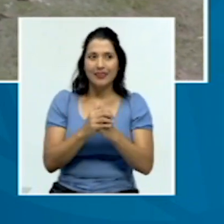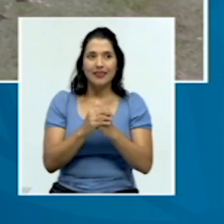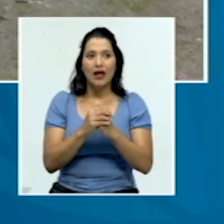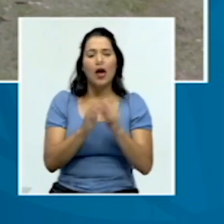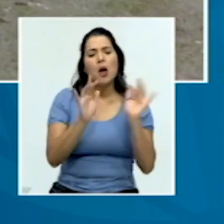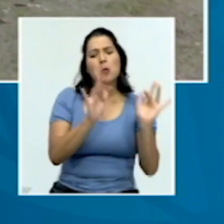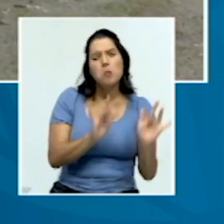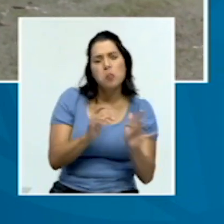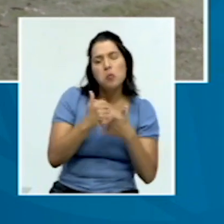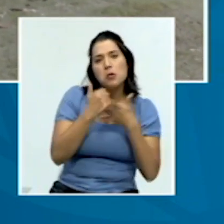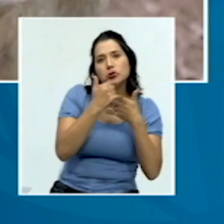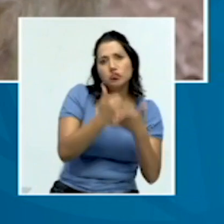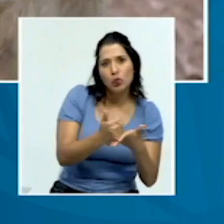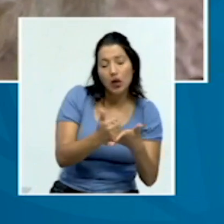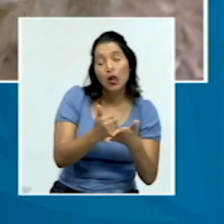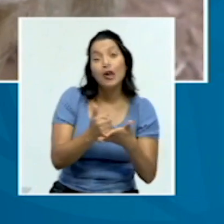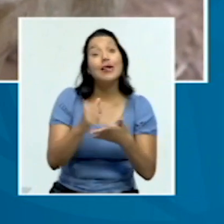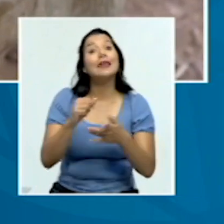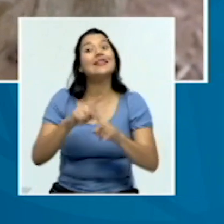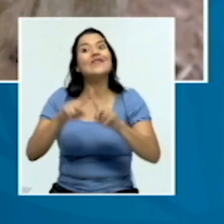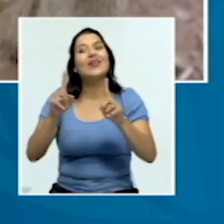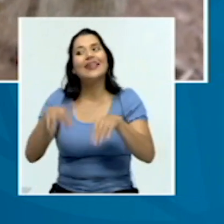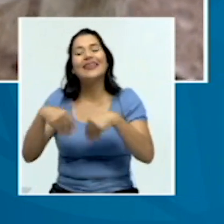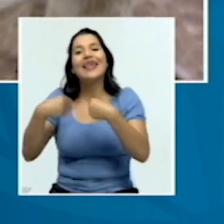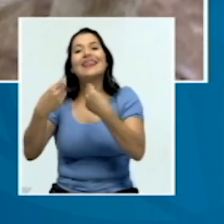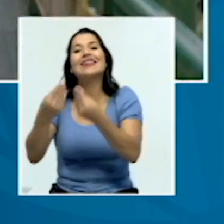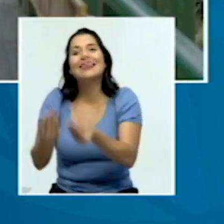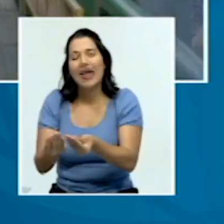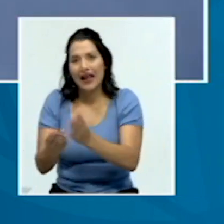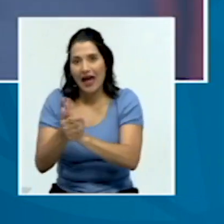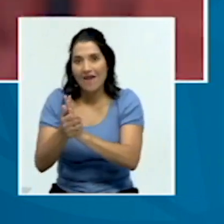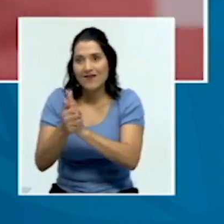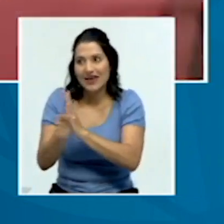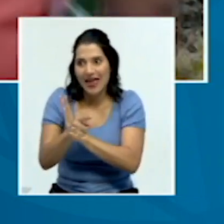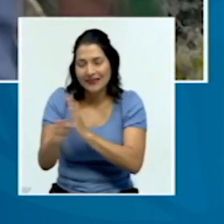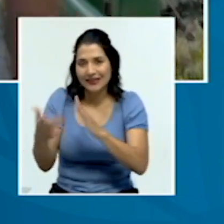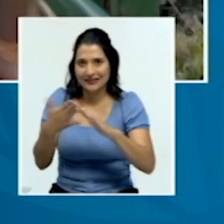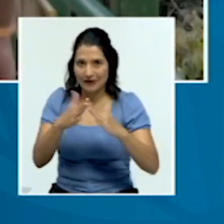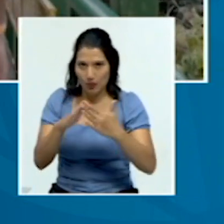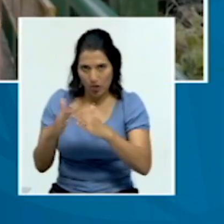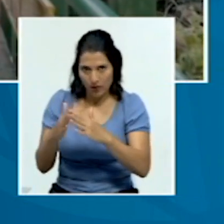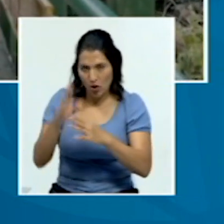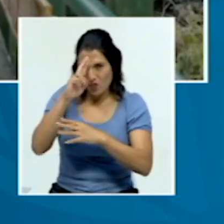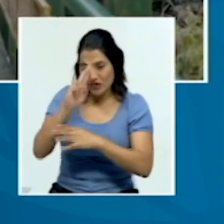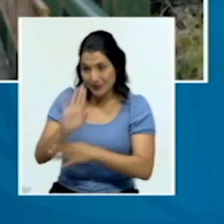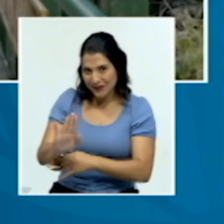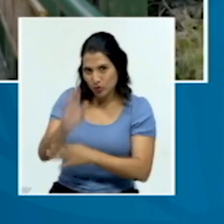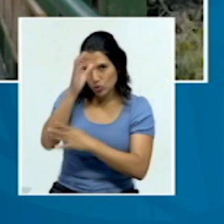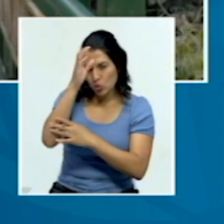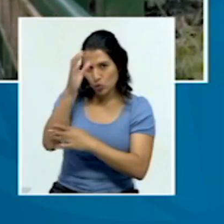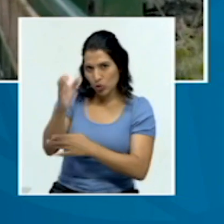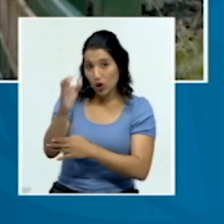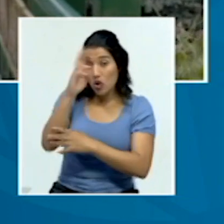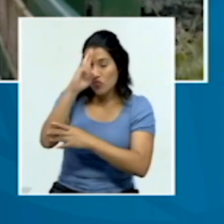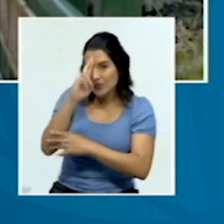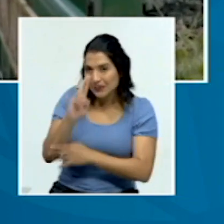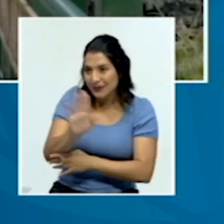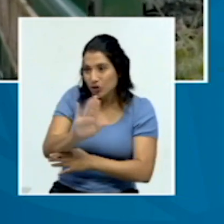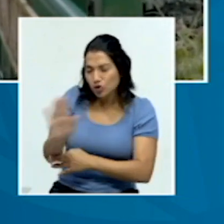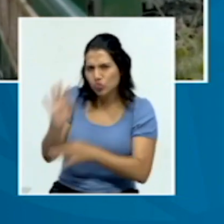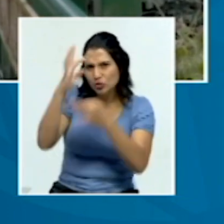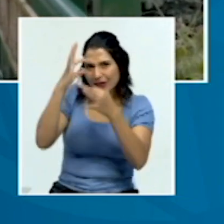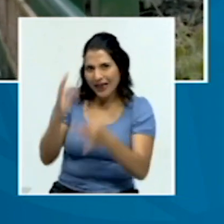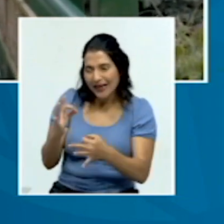a la población con la cual se está trabajando, respetando su cultura, respetando sus